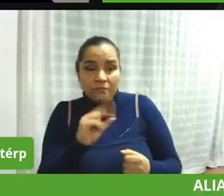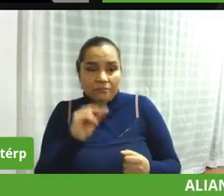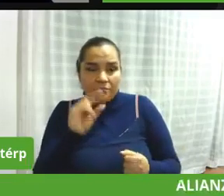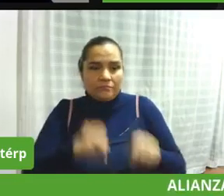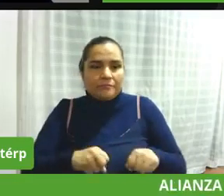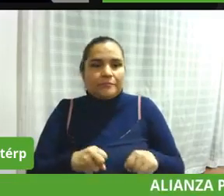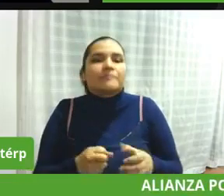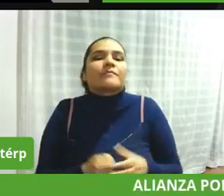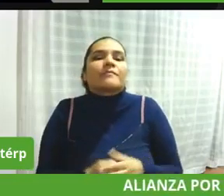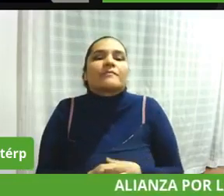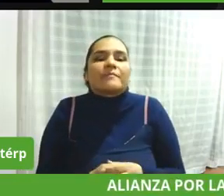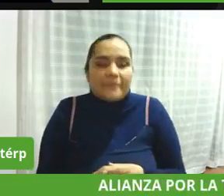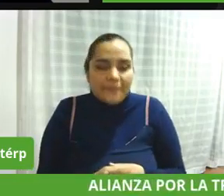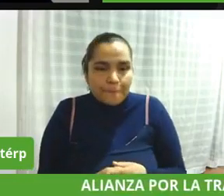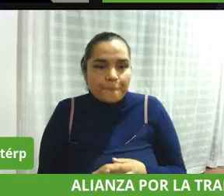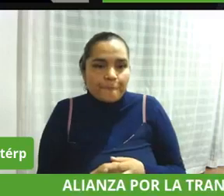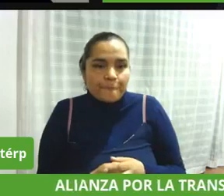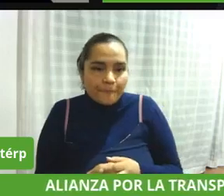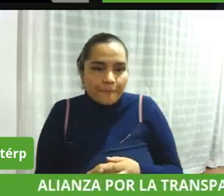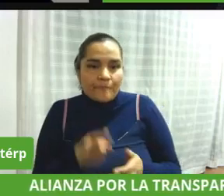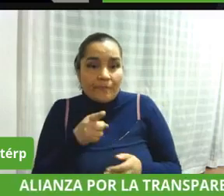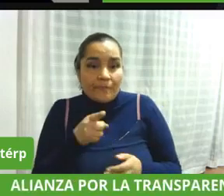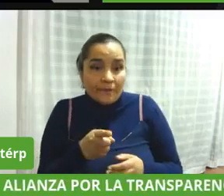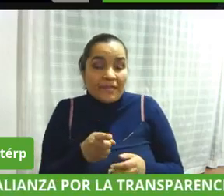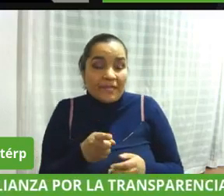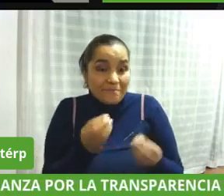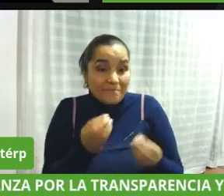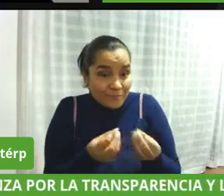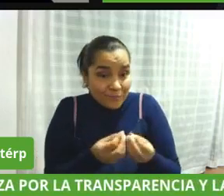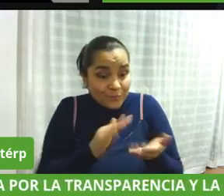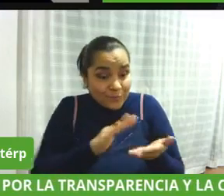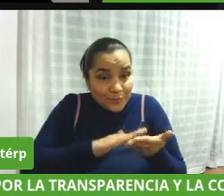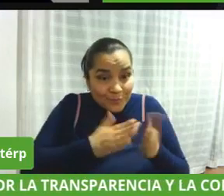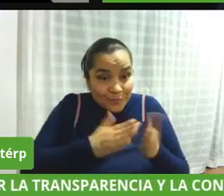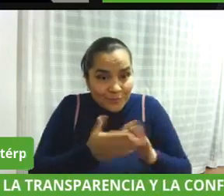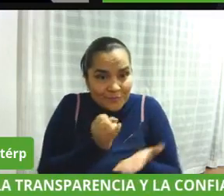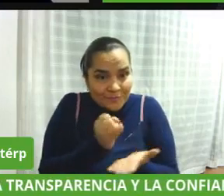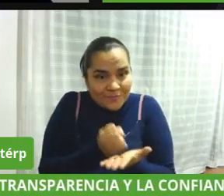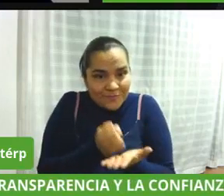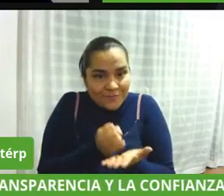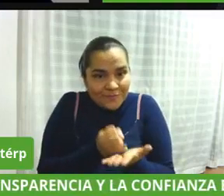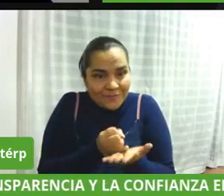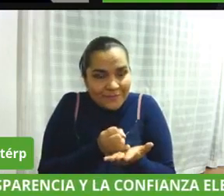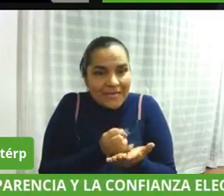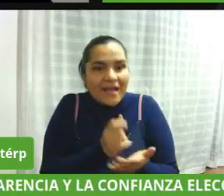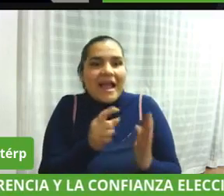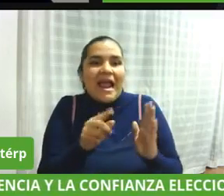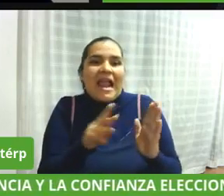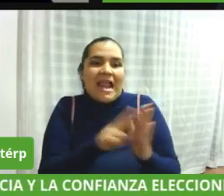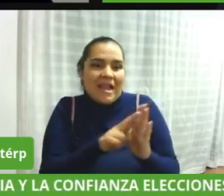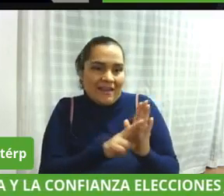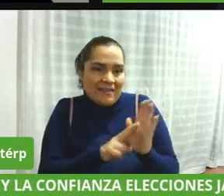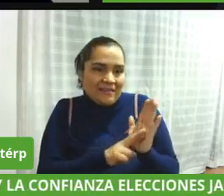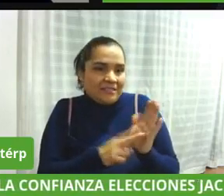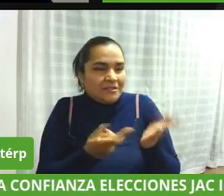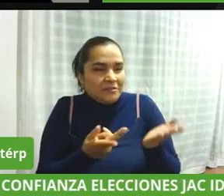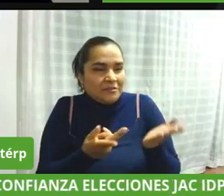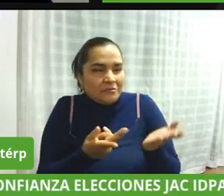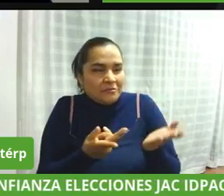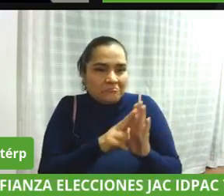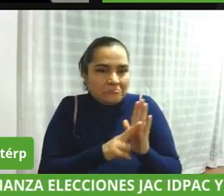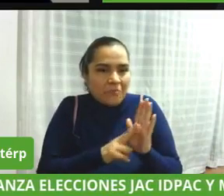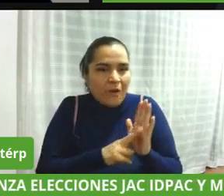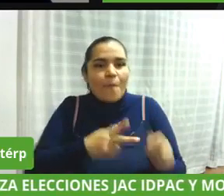precisamente las mismas organizaciones comunales puedan establecer sus reglamentos sus reglamentos propios